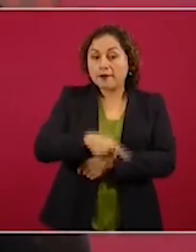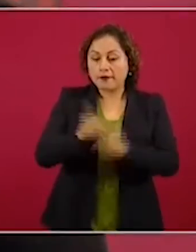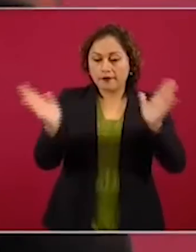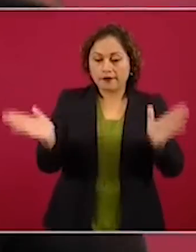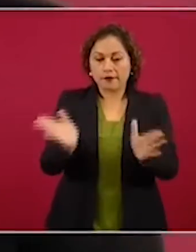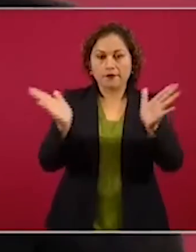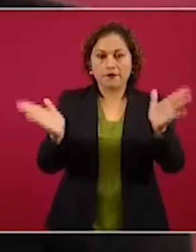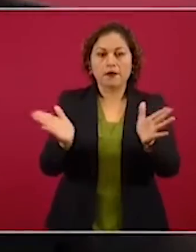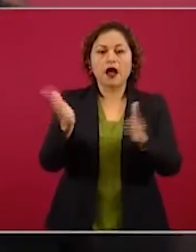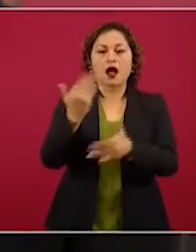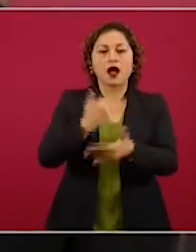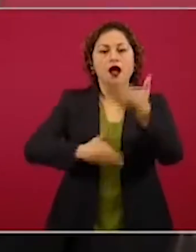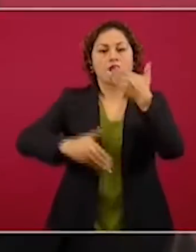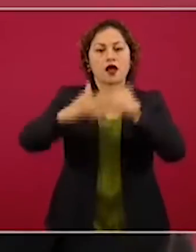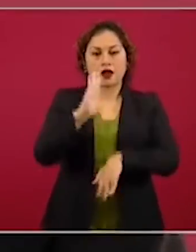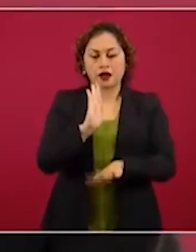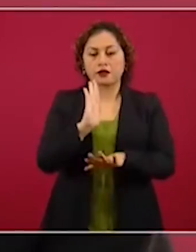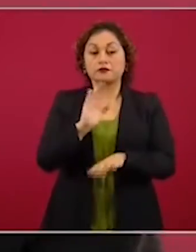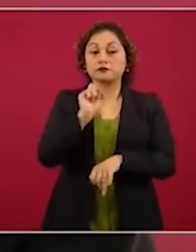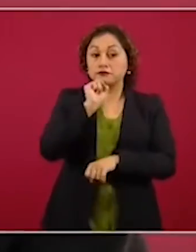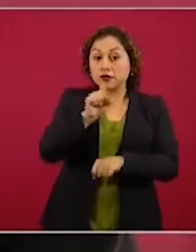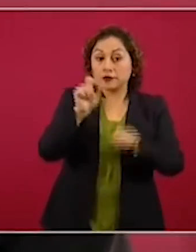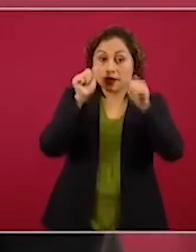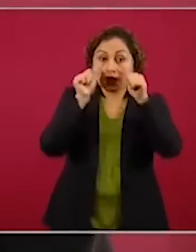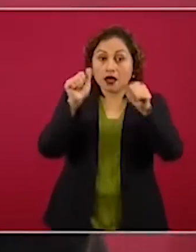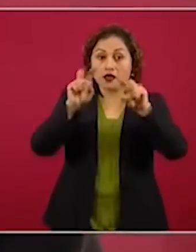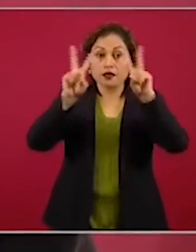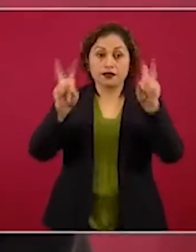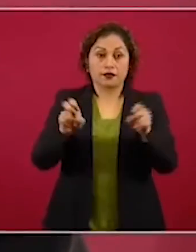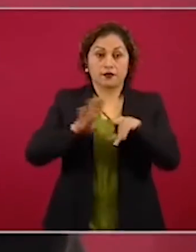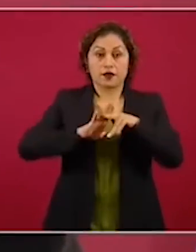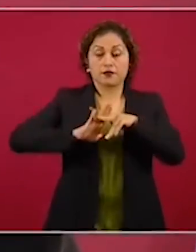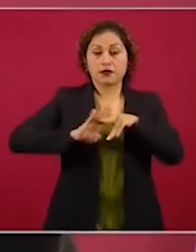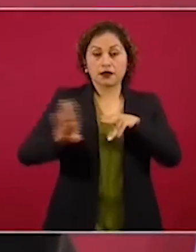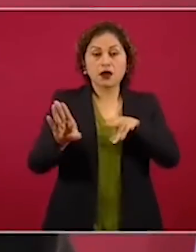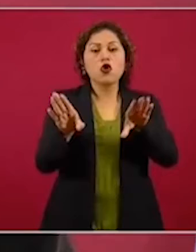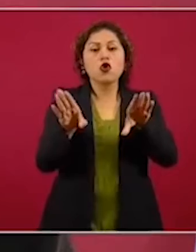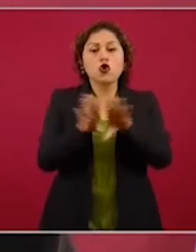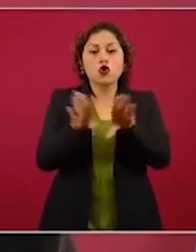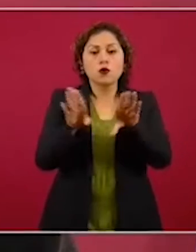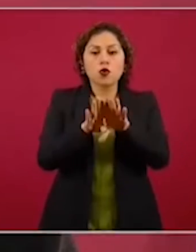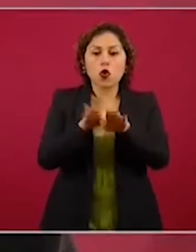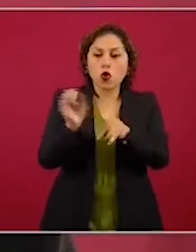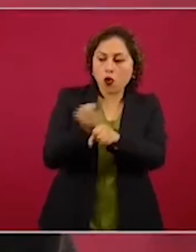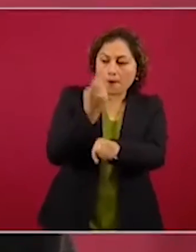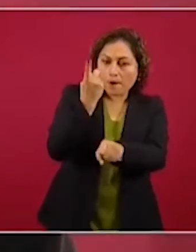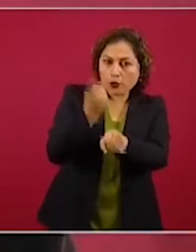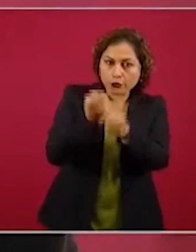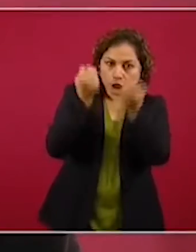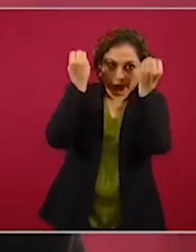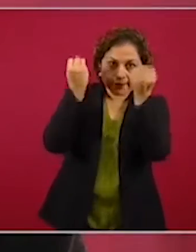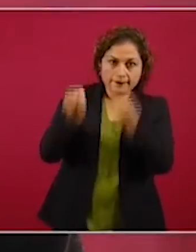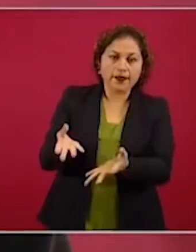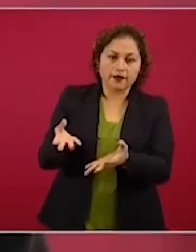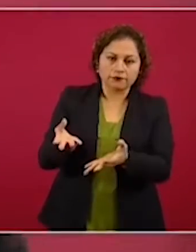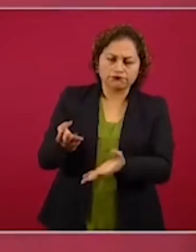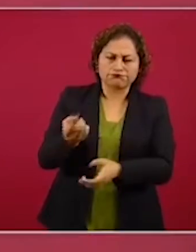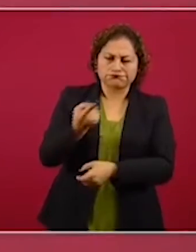atender el fenómeno migratorio, dando opciones, oportunidades